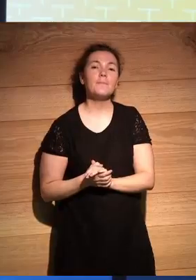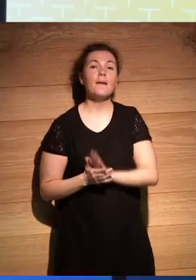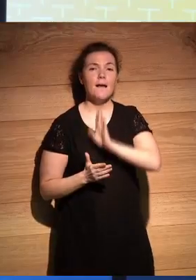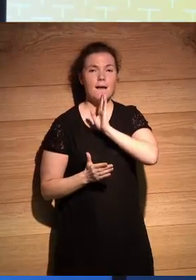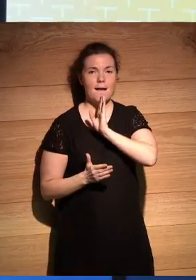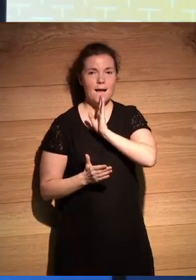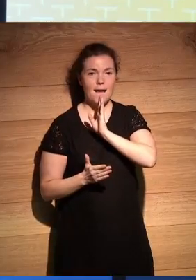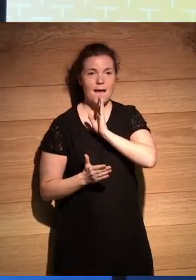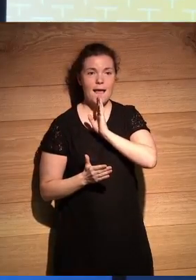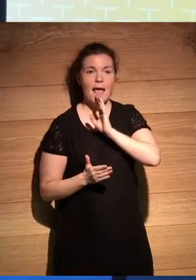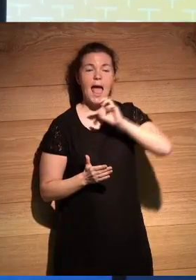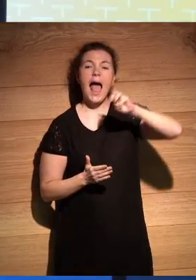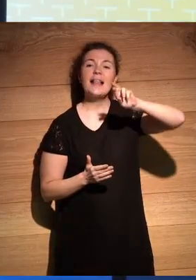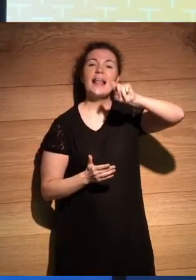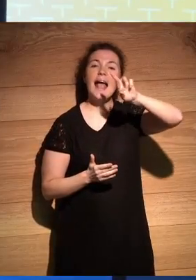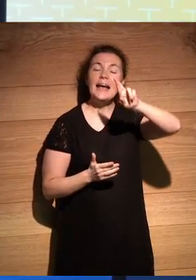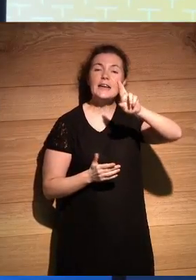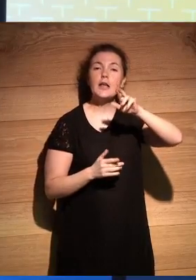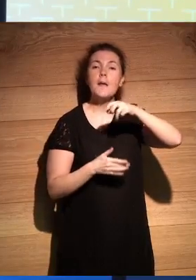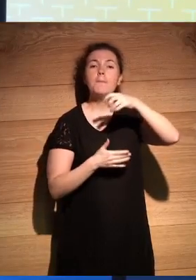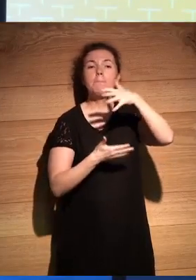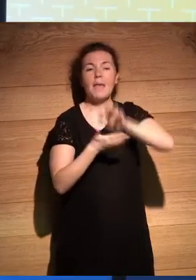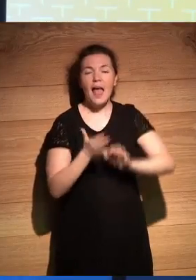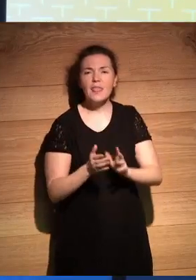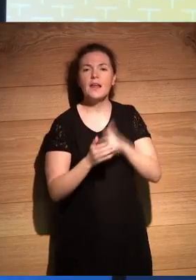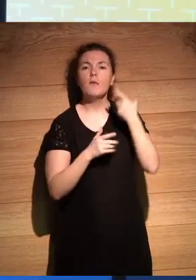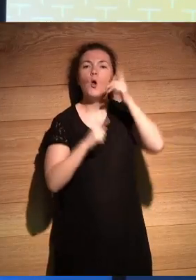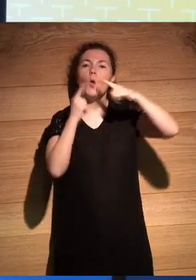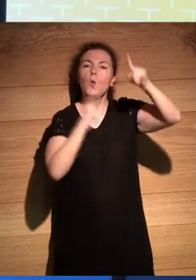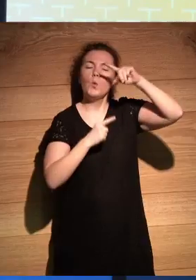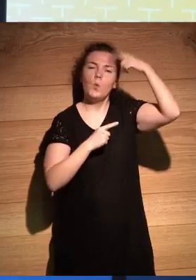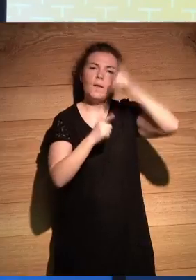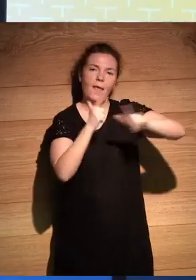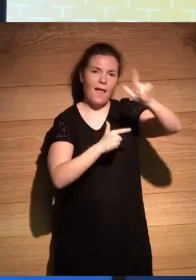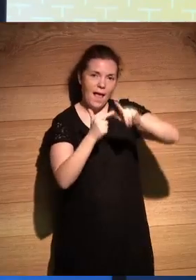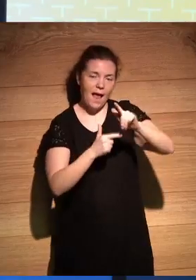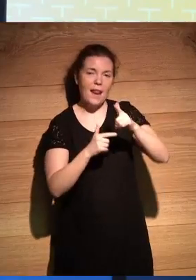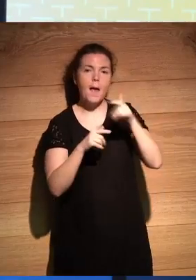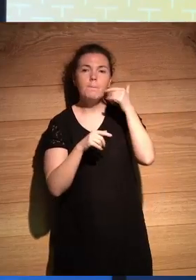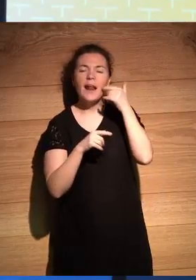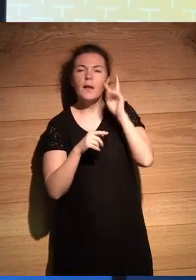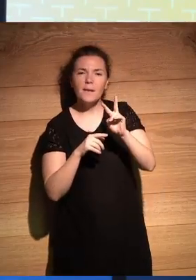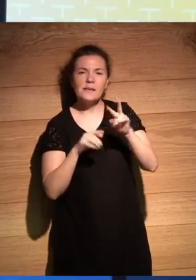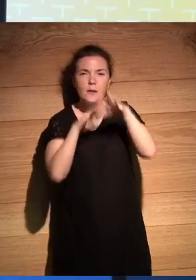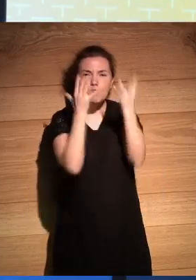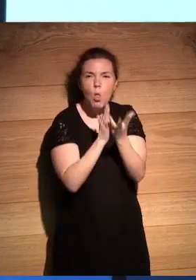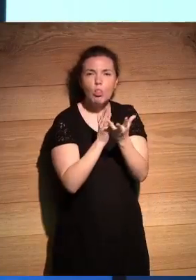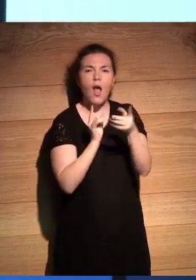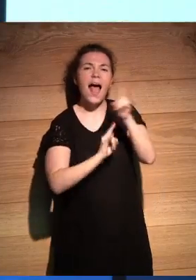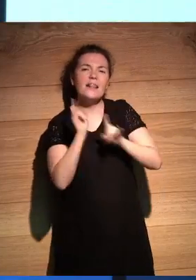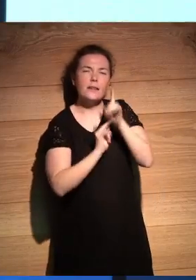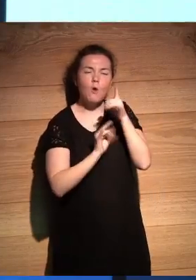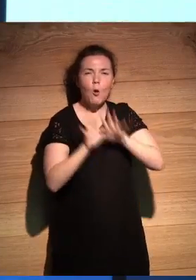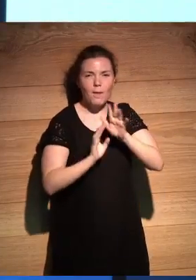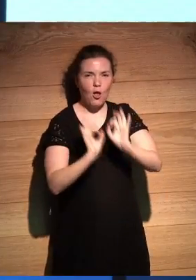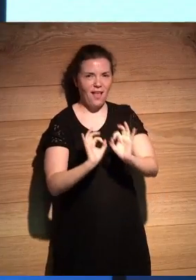como os decía, Altair Magazine, hacemos cultura viajera y crónica periodística para entender la atractiva complejidad del mundo. ¿Qué significa eso